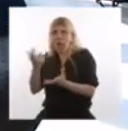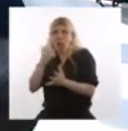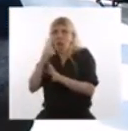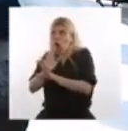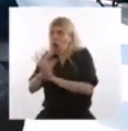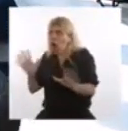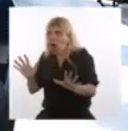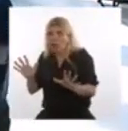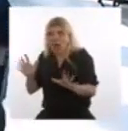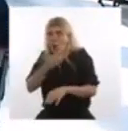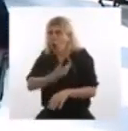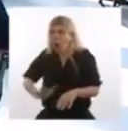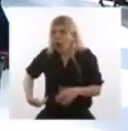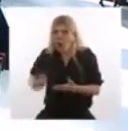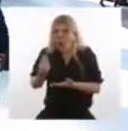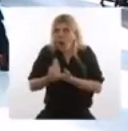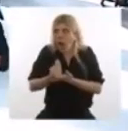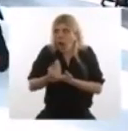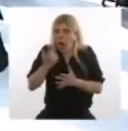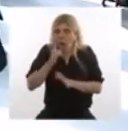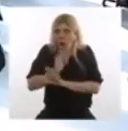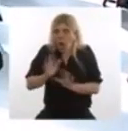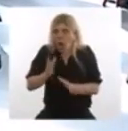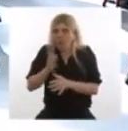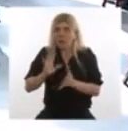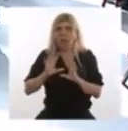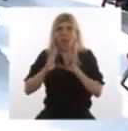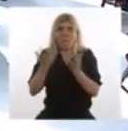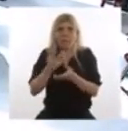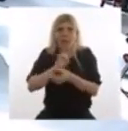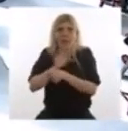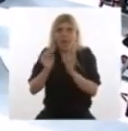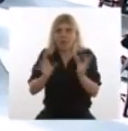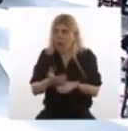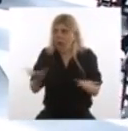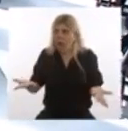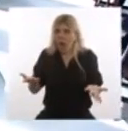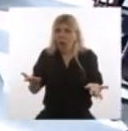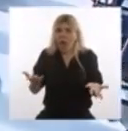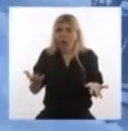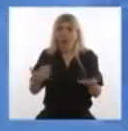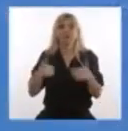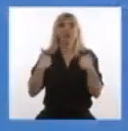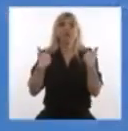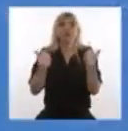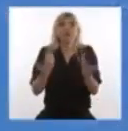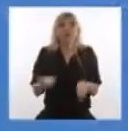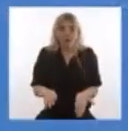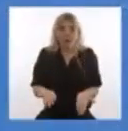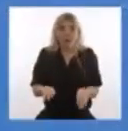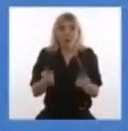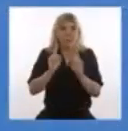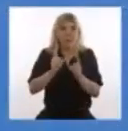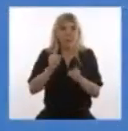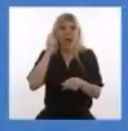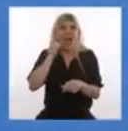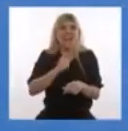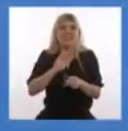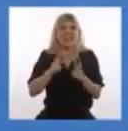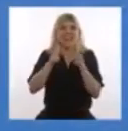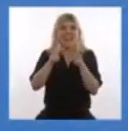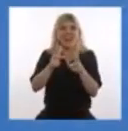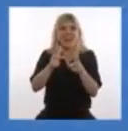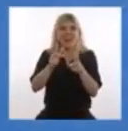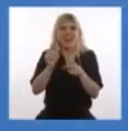conocíamos. ¿Qué es eso que Axel, al comienzo de todo, sintetizó de un modo maravilloso?